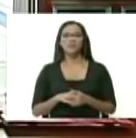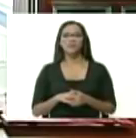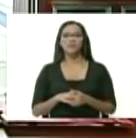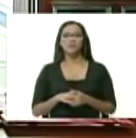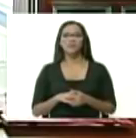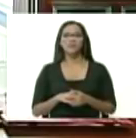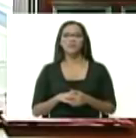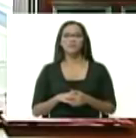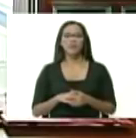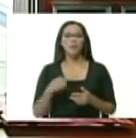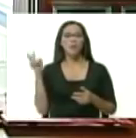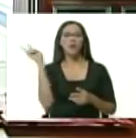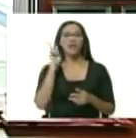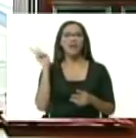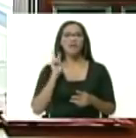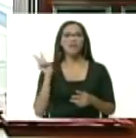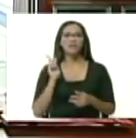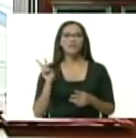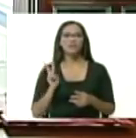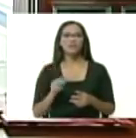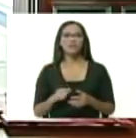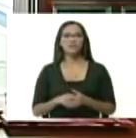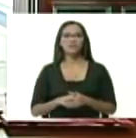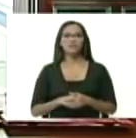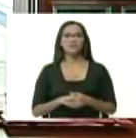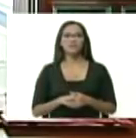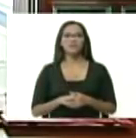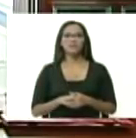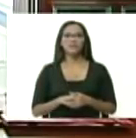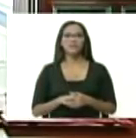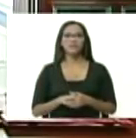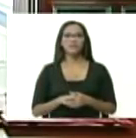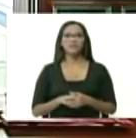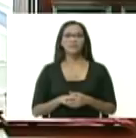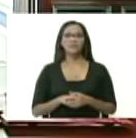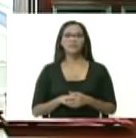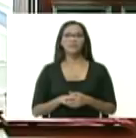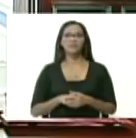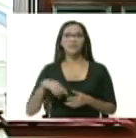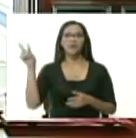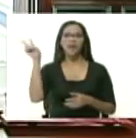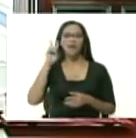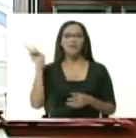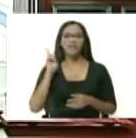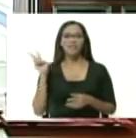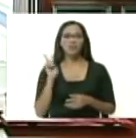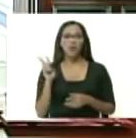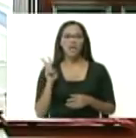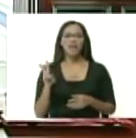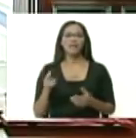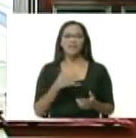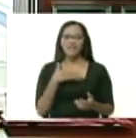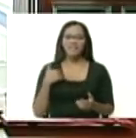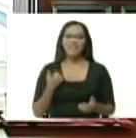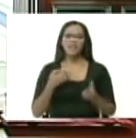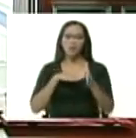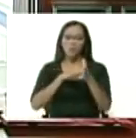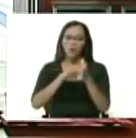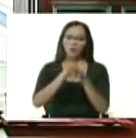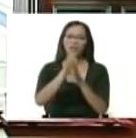por la Venezuela positiva. Por la Venezuela que quiere progreso,